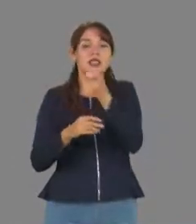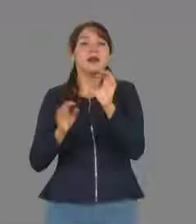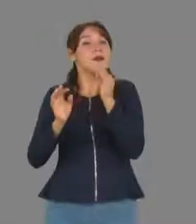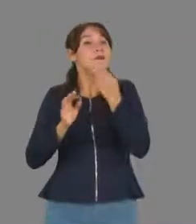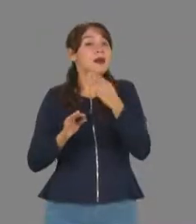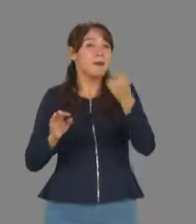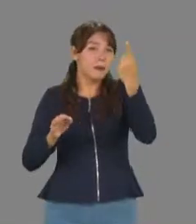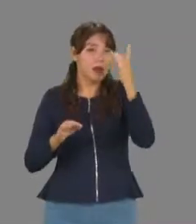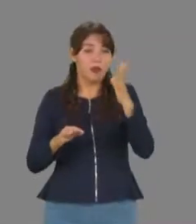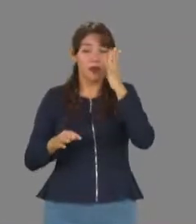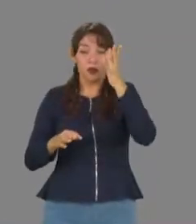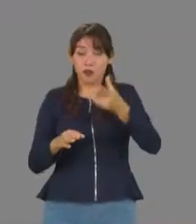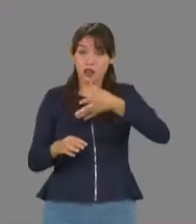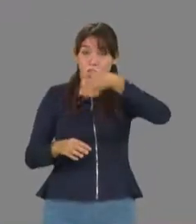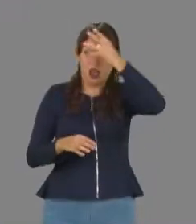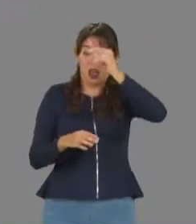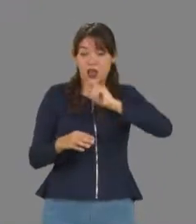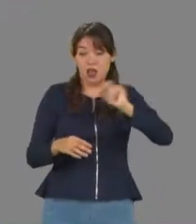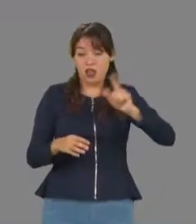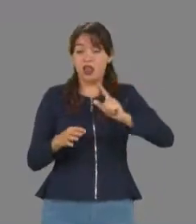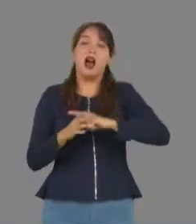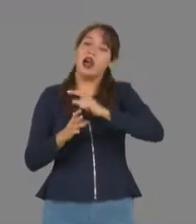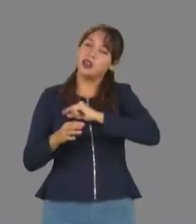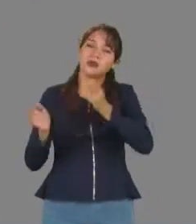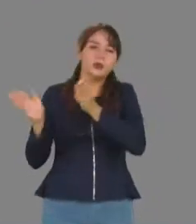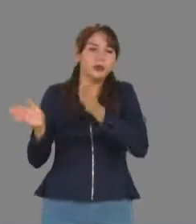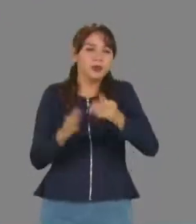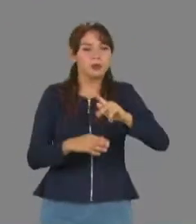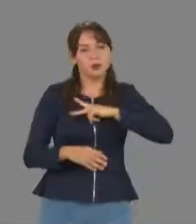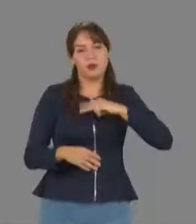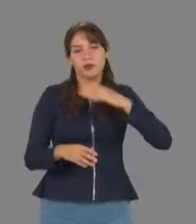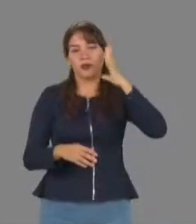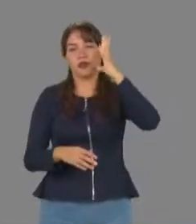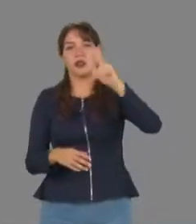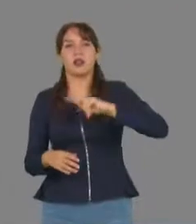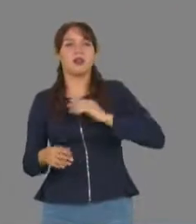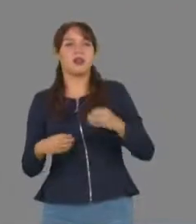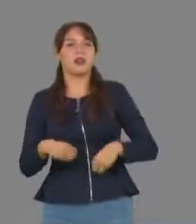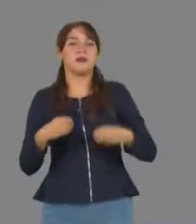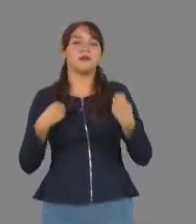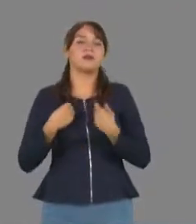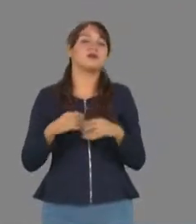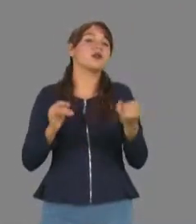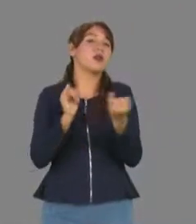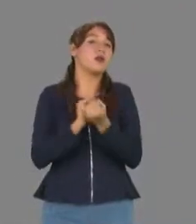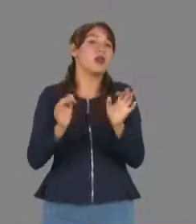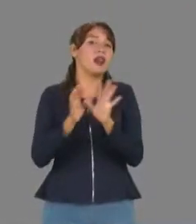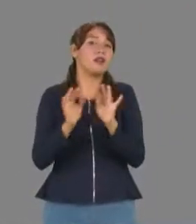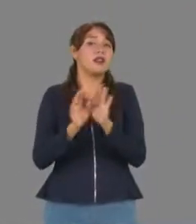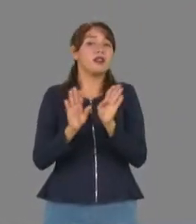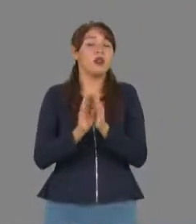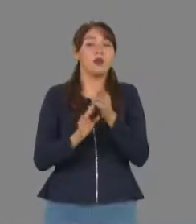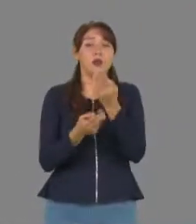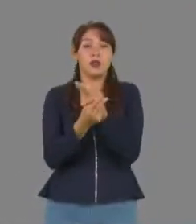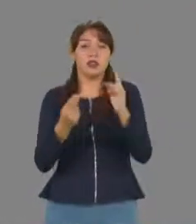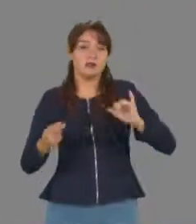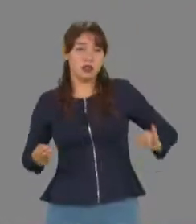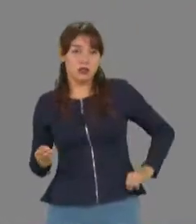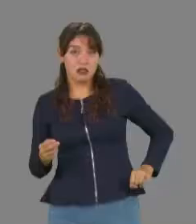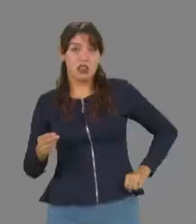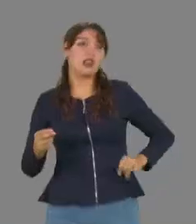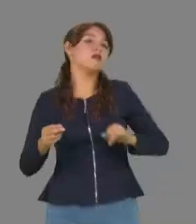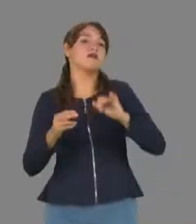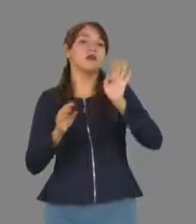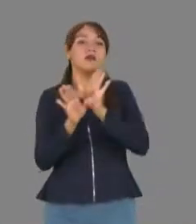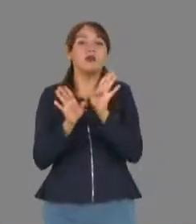dispone de instrumentos valiosísimos para planear su destino y cimentar su autonomía y soberanía. Además, se reconoció su interés y apoyo de ambas